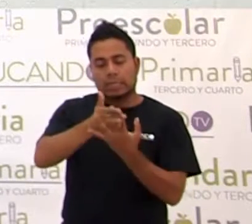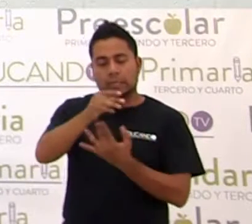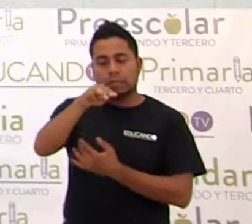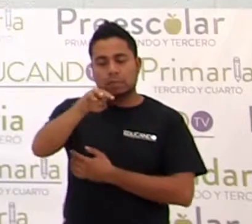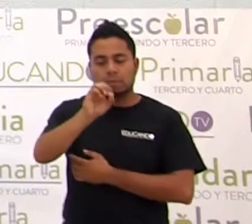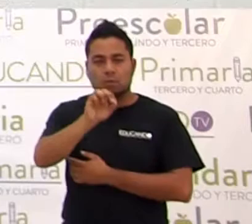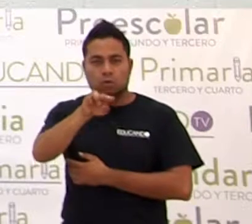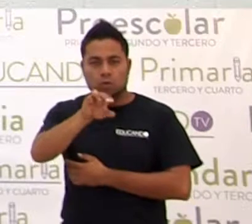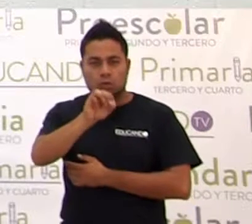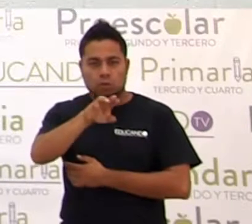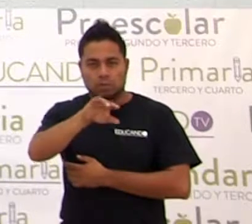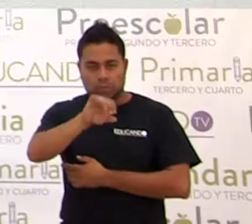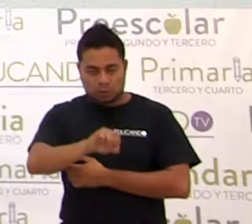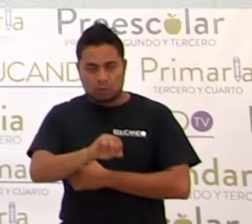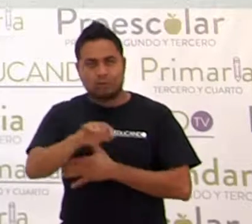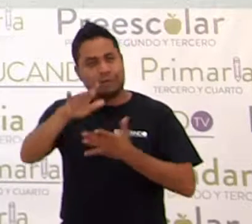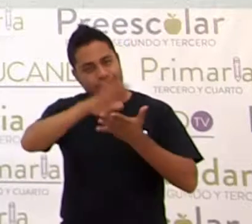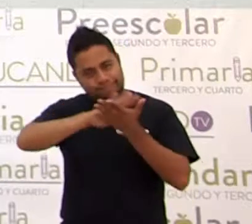Borramos.